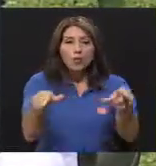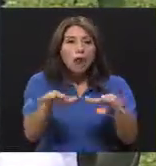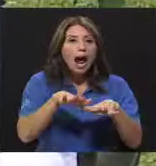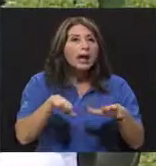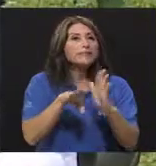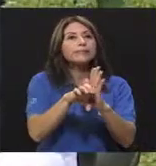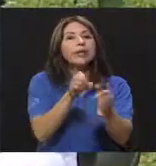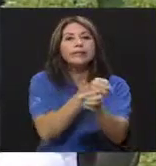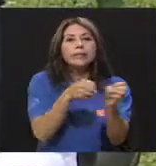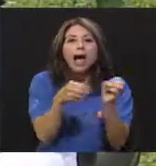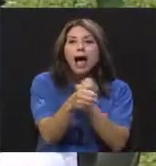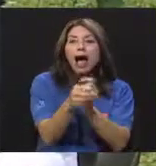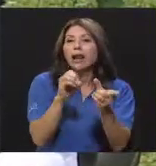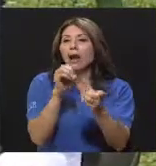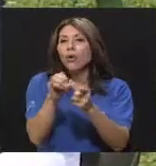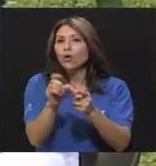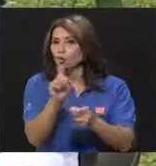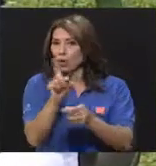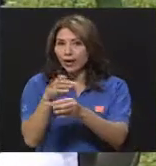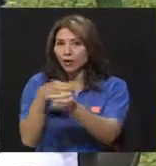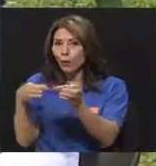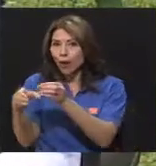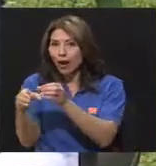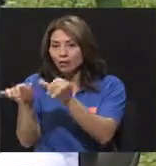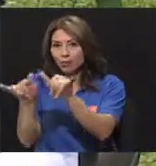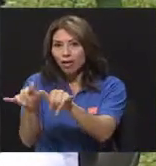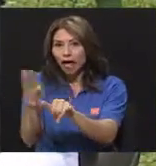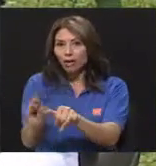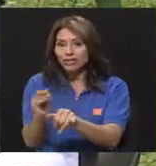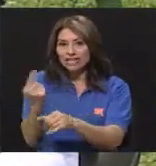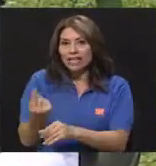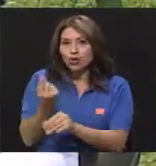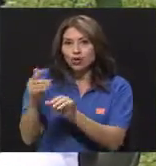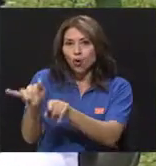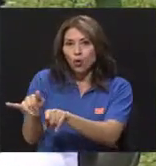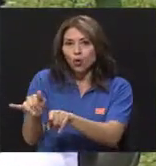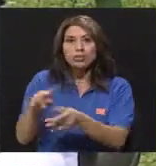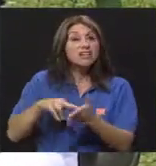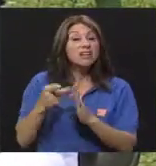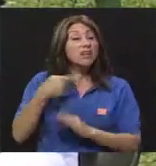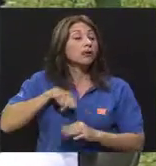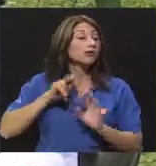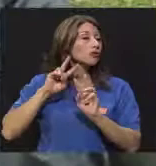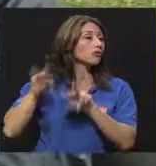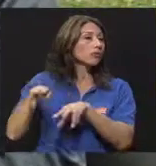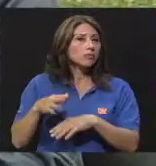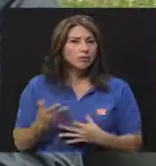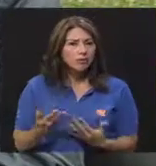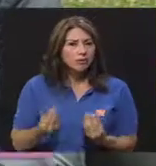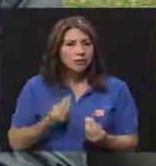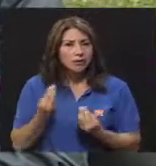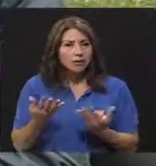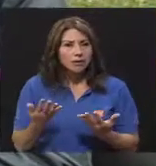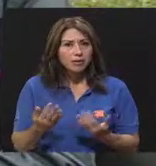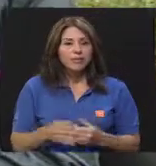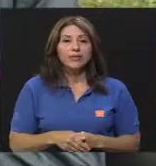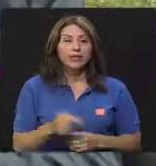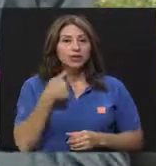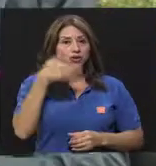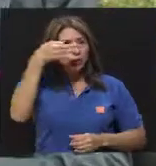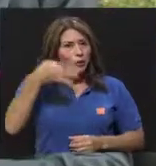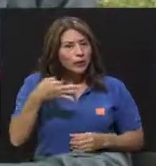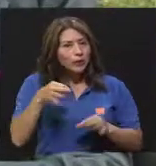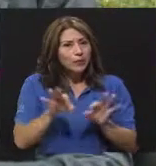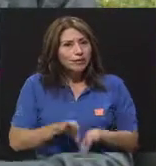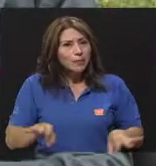cuarto, ahí donde la gente está solo. Porque nos estamos abandonando de alguna manera. Yo creo que sería importante, doctor,